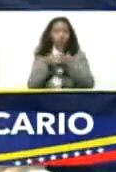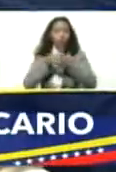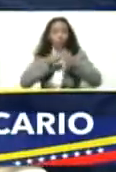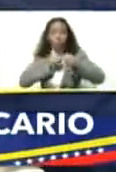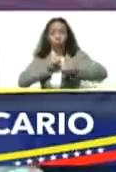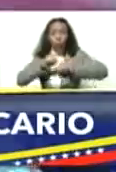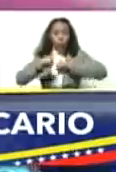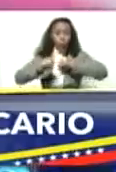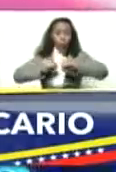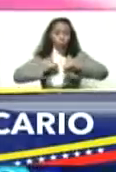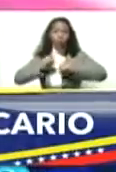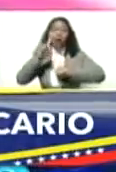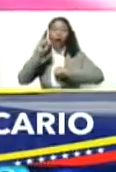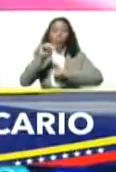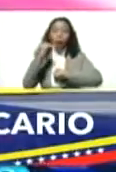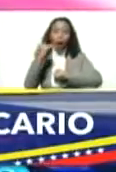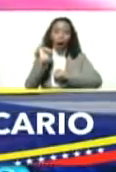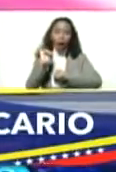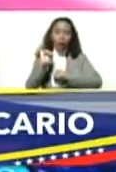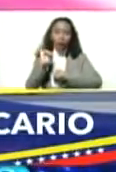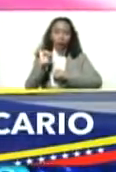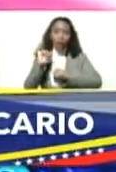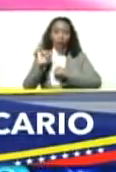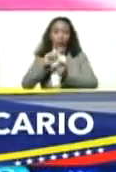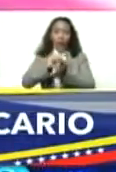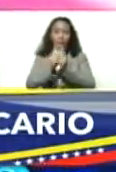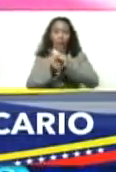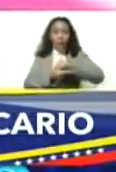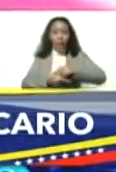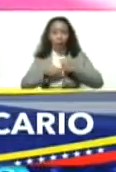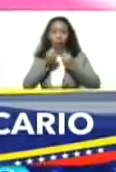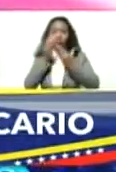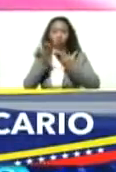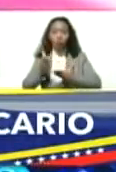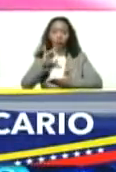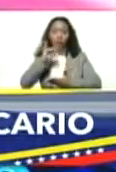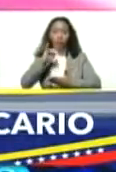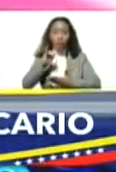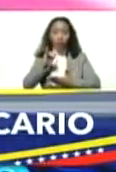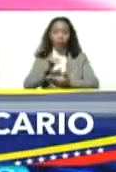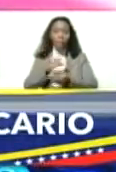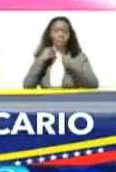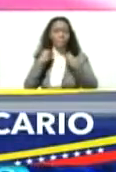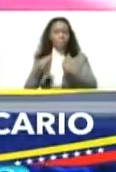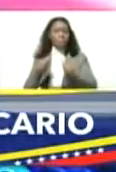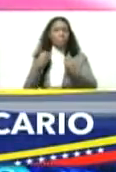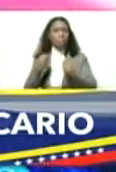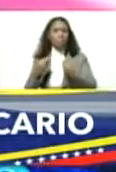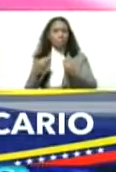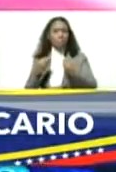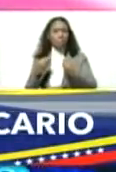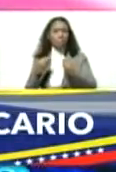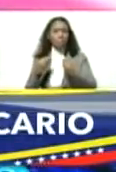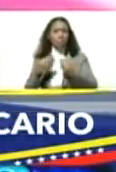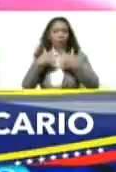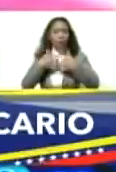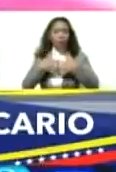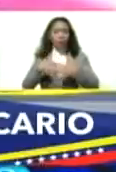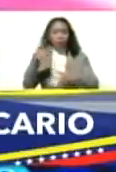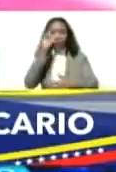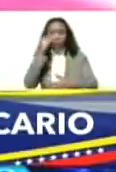que también a su vez se traducen en buenas noticias para empresarios,